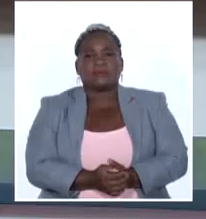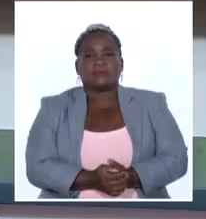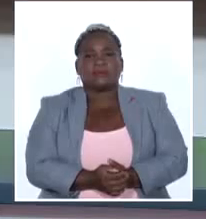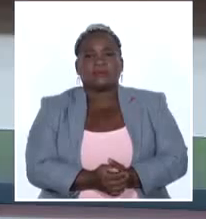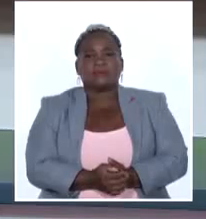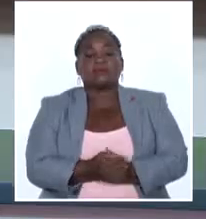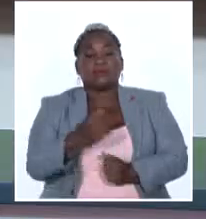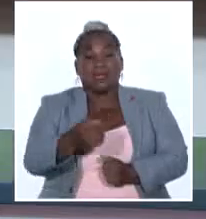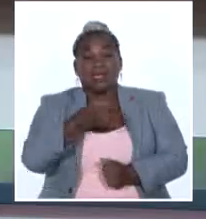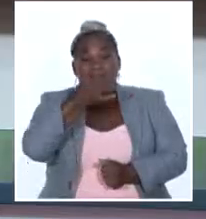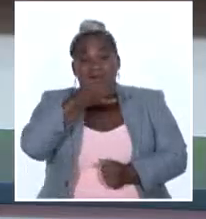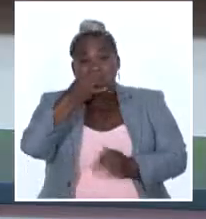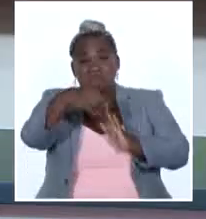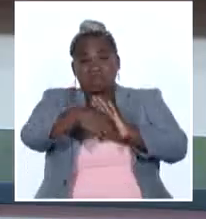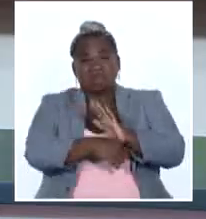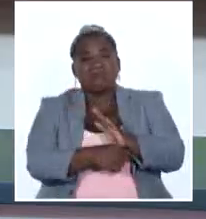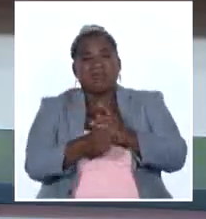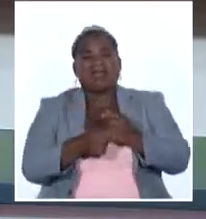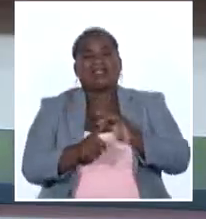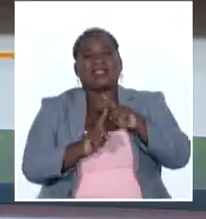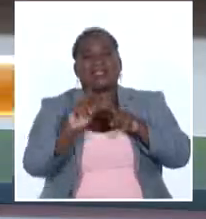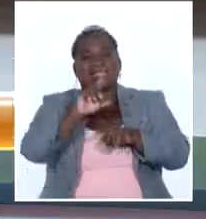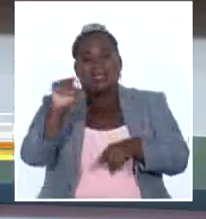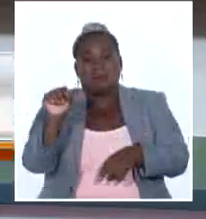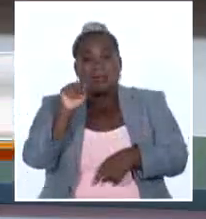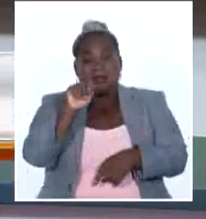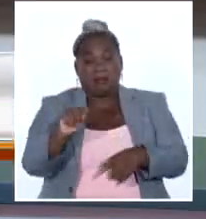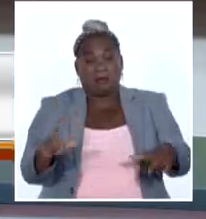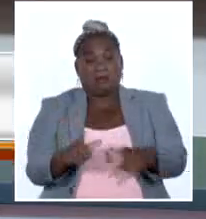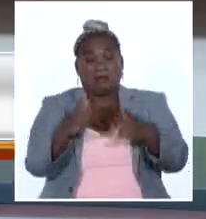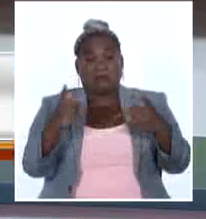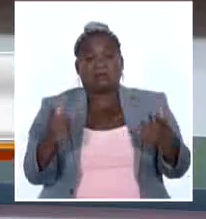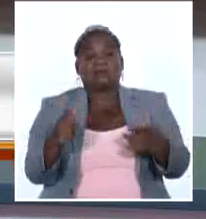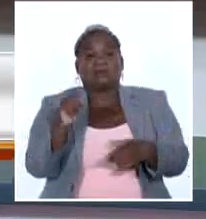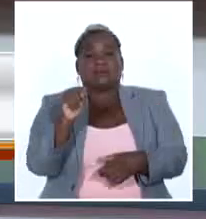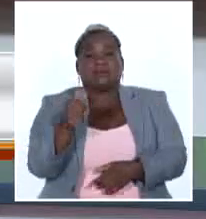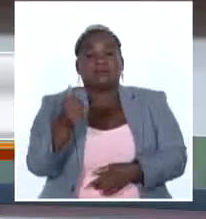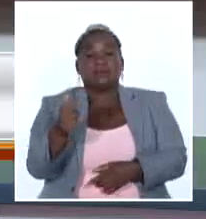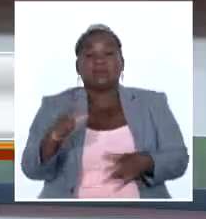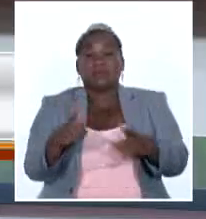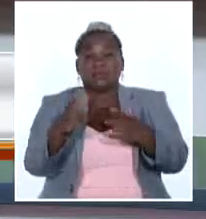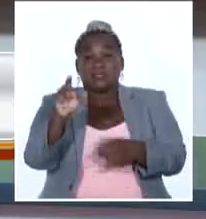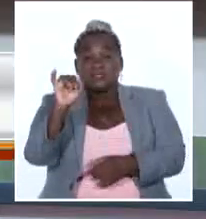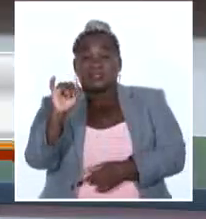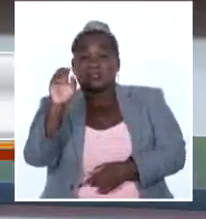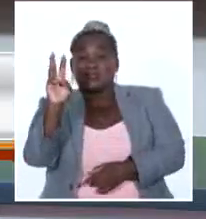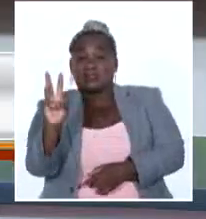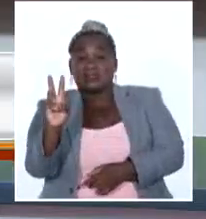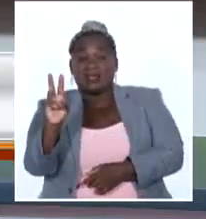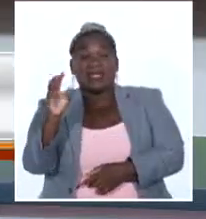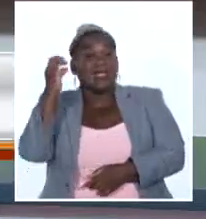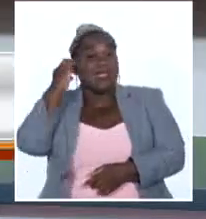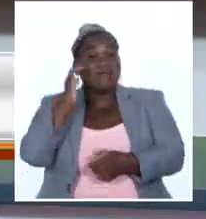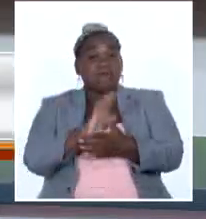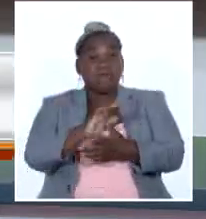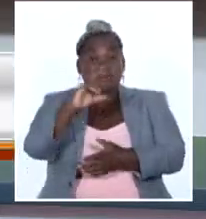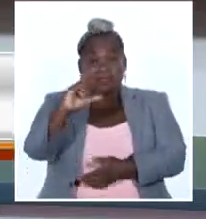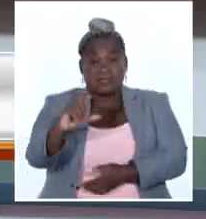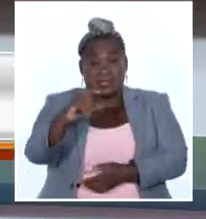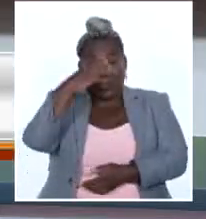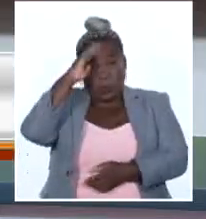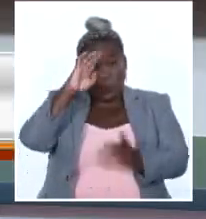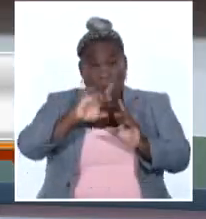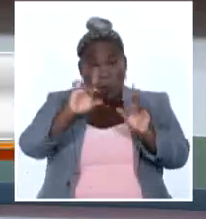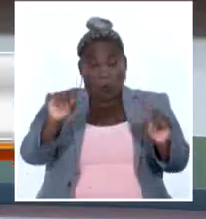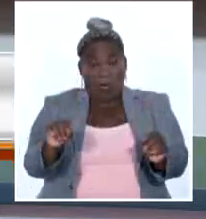Ampliamos nuestros principales temas. A propósito de conmemorarse próximamente el aniversario 63 de la Federación de Mujeres Cubanas, el miembro del